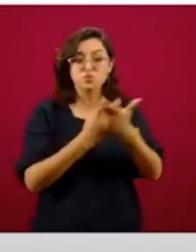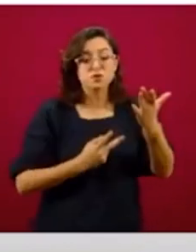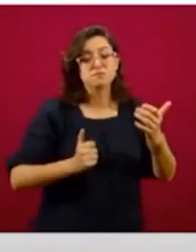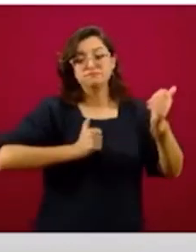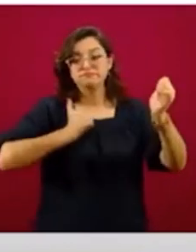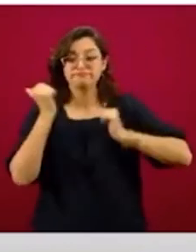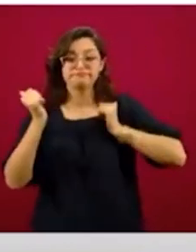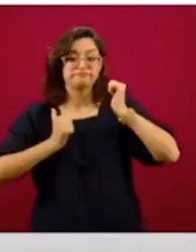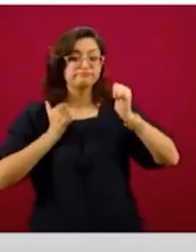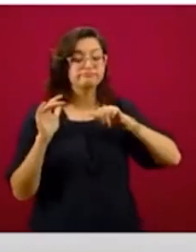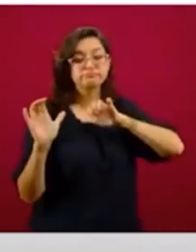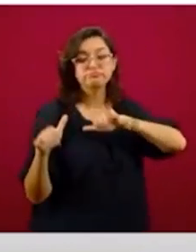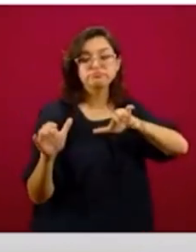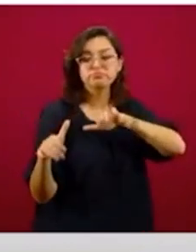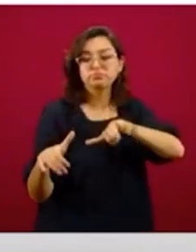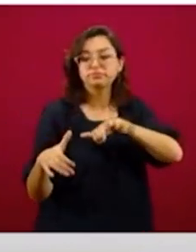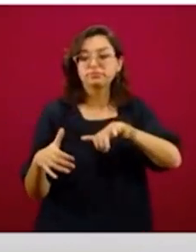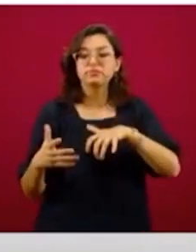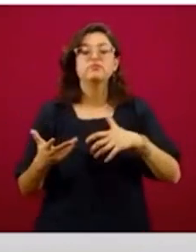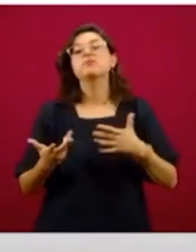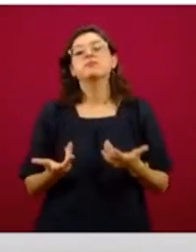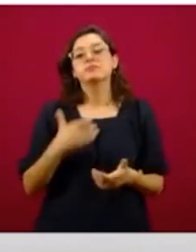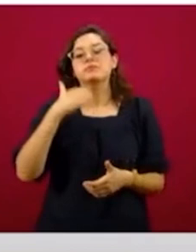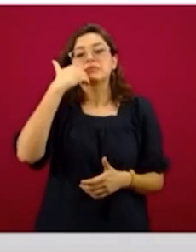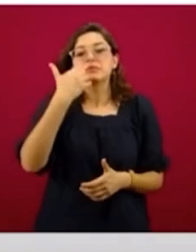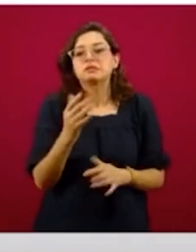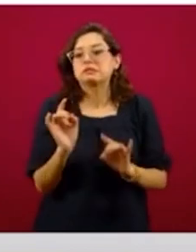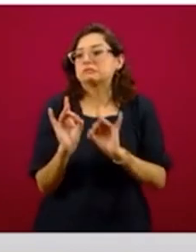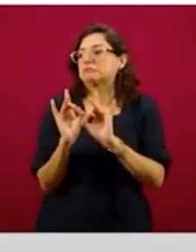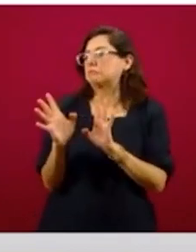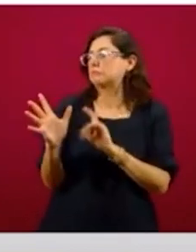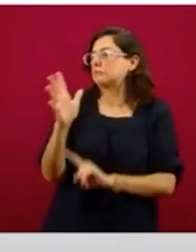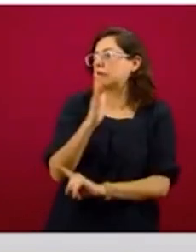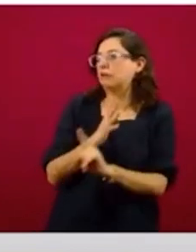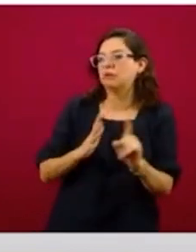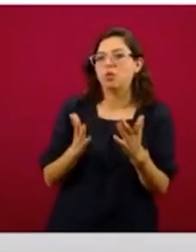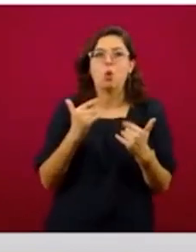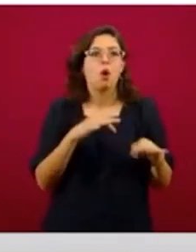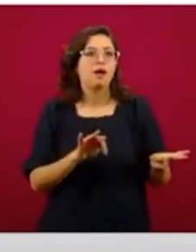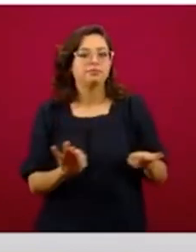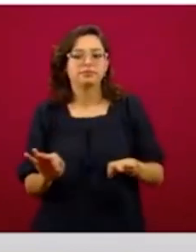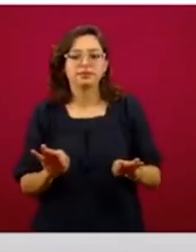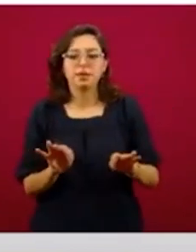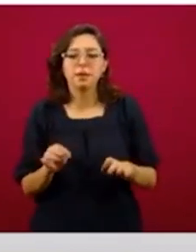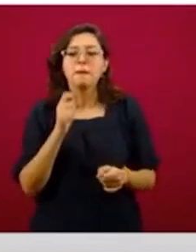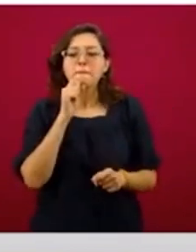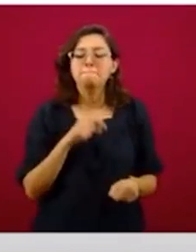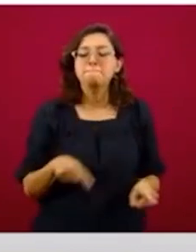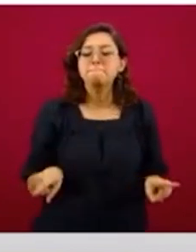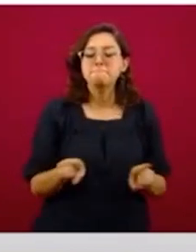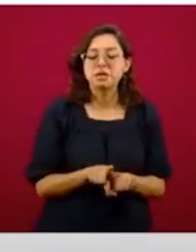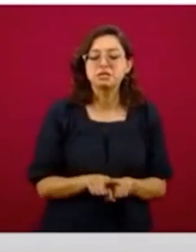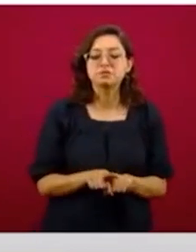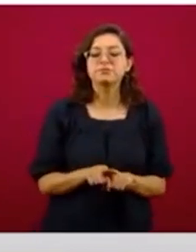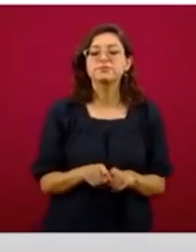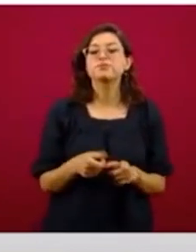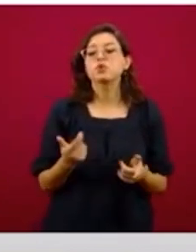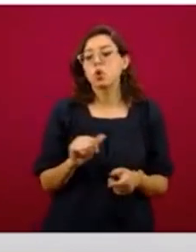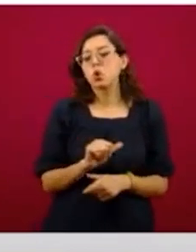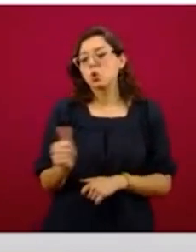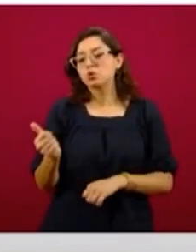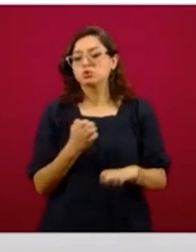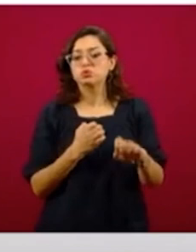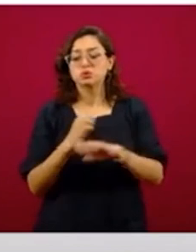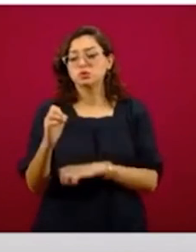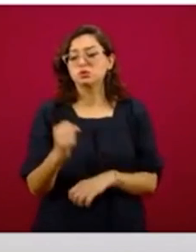en el caso de verse en una situación de desempleo. En el mismo sentido destacan entidades